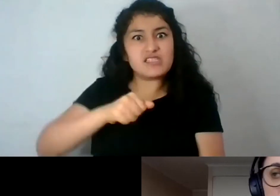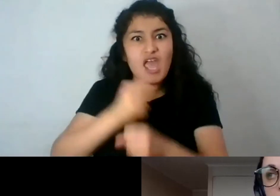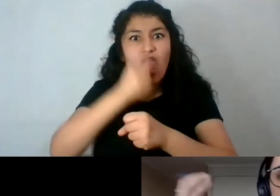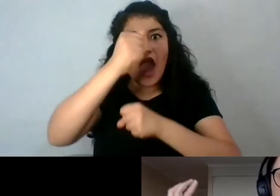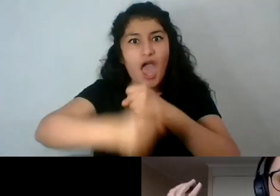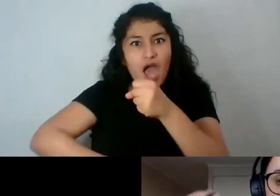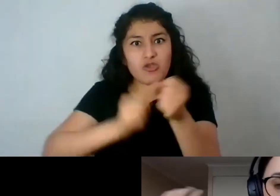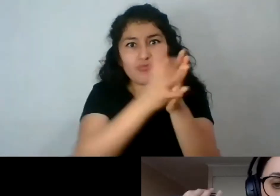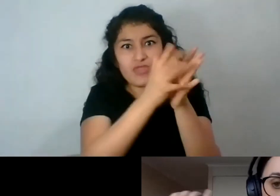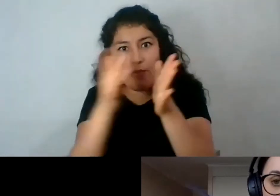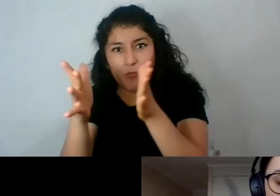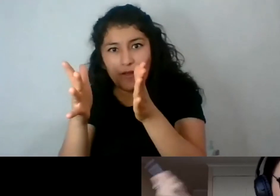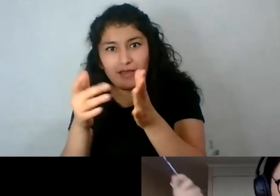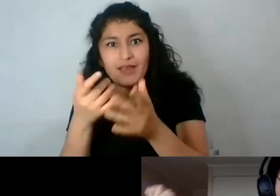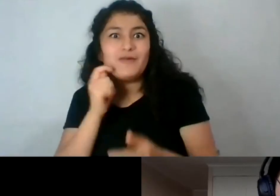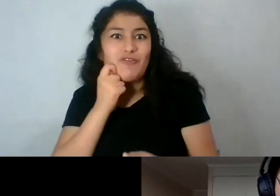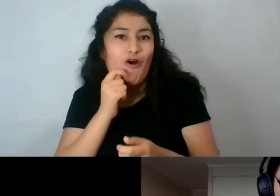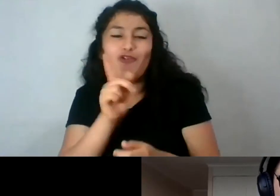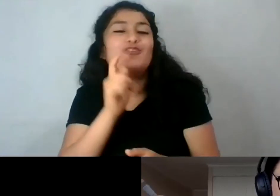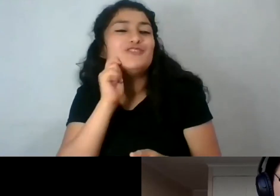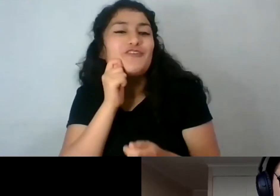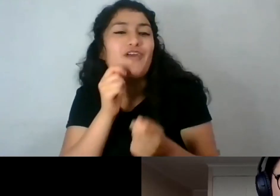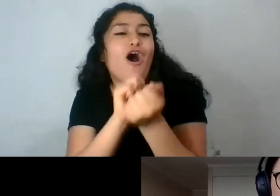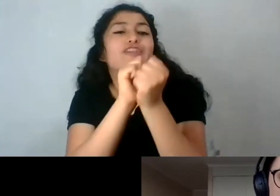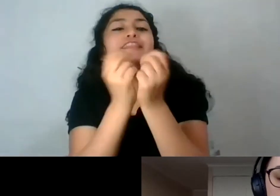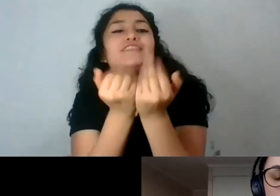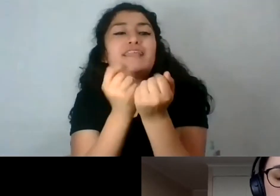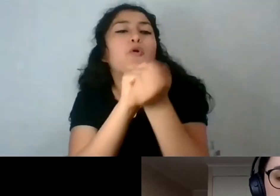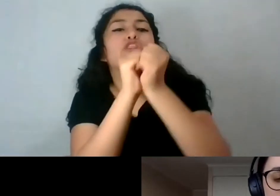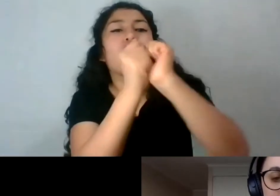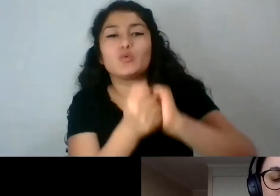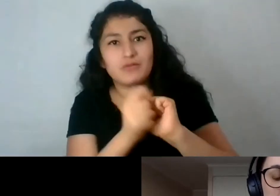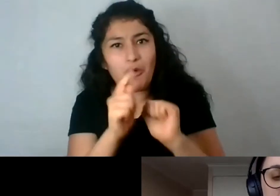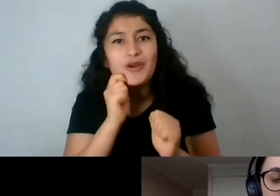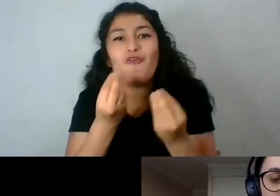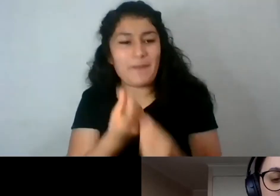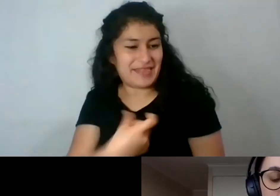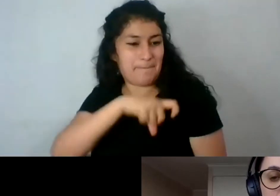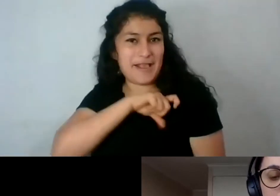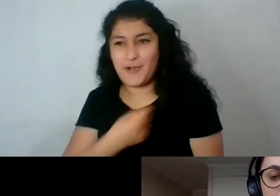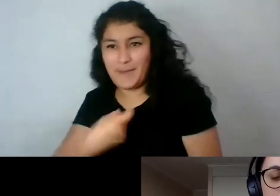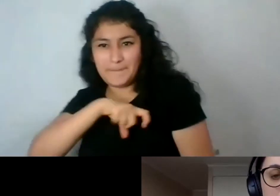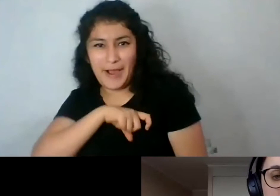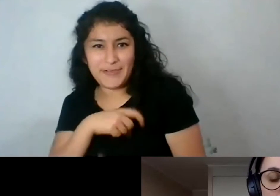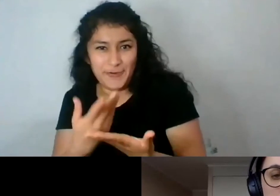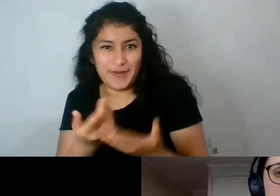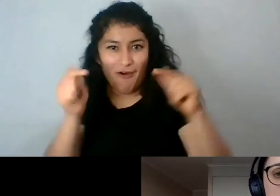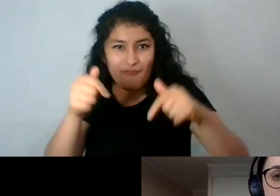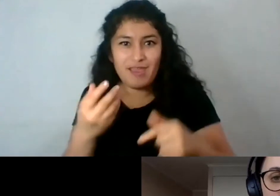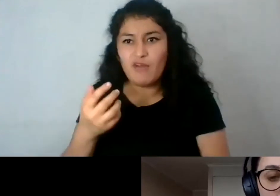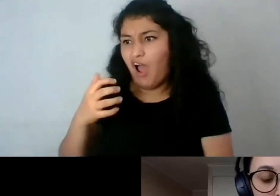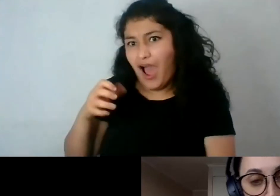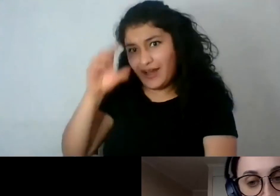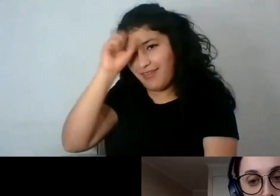traducirla, sea, Argentina, acá al lado, ¿no? Cruzando la cordillera, una autora tremenda, sea, Inés Garland es realmente como una